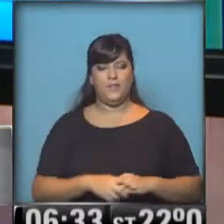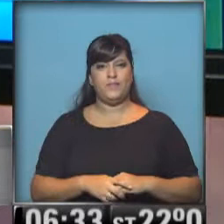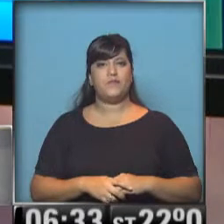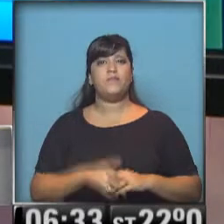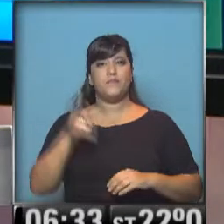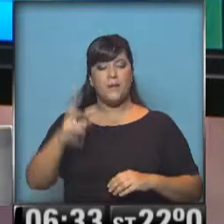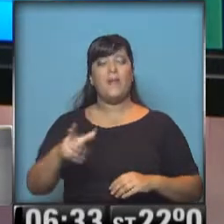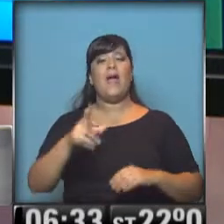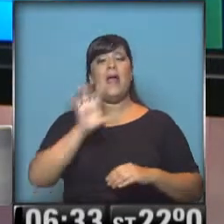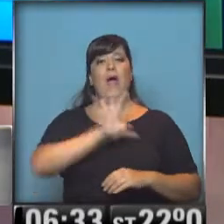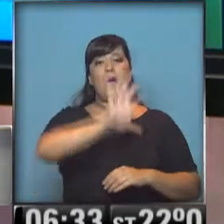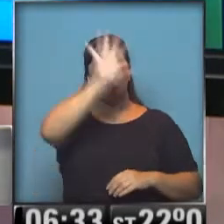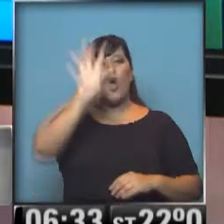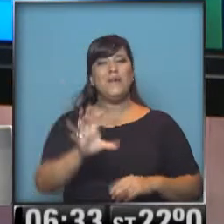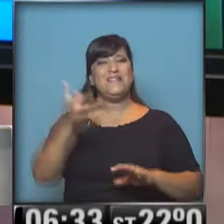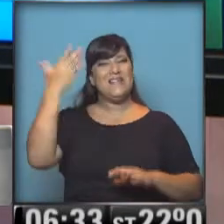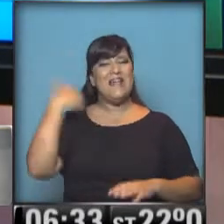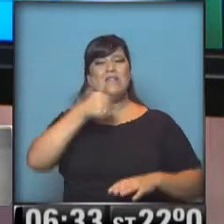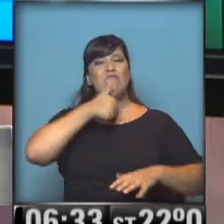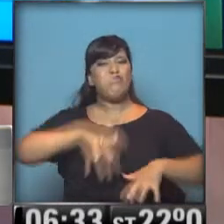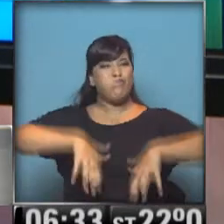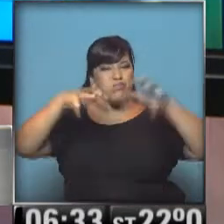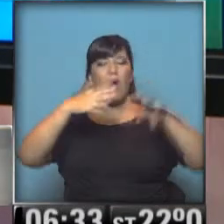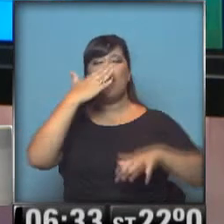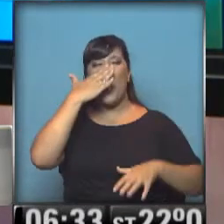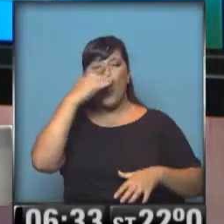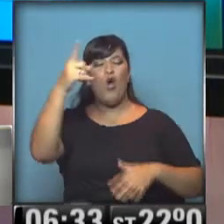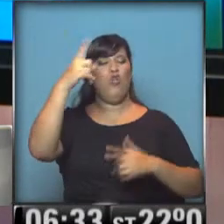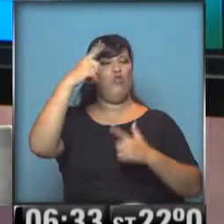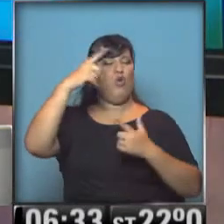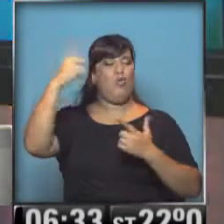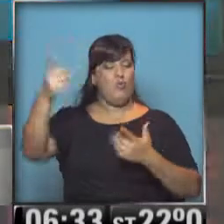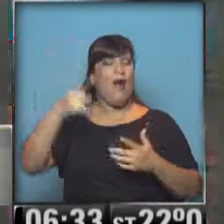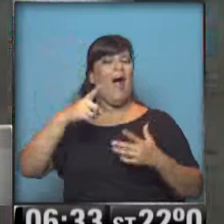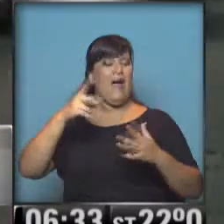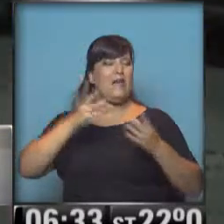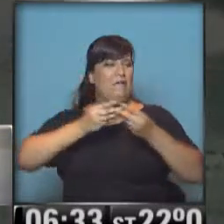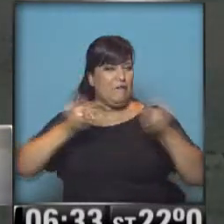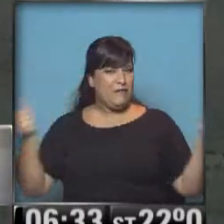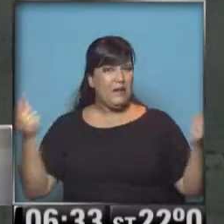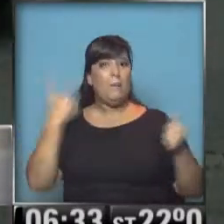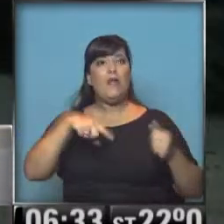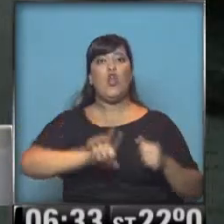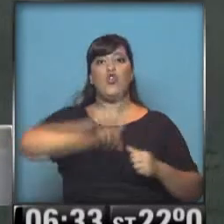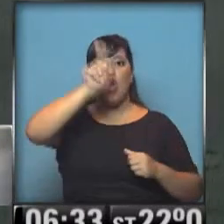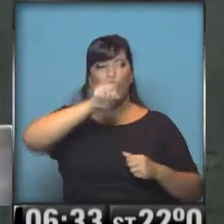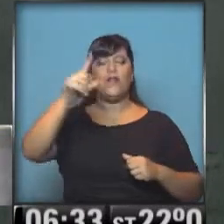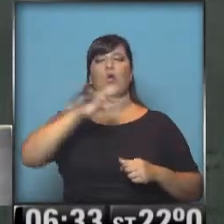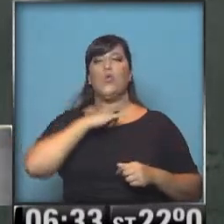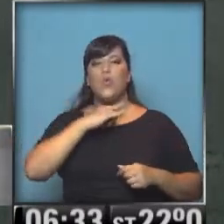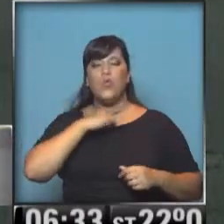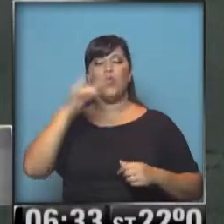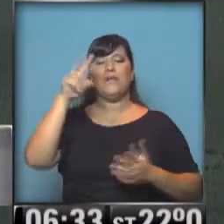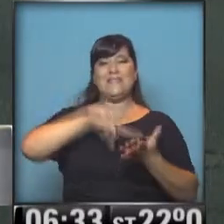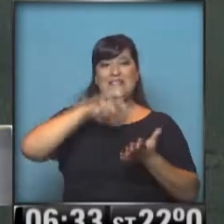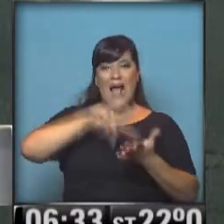el aviso de alerta para las provincias afectadas por las inundaciones, pero este mal tiempo se ha trasladado hacia el norte y especialmente en el este de Jujuy y este de